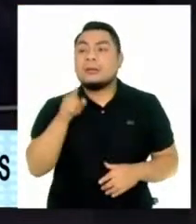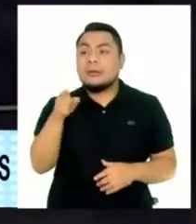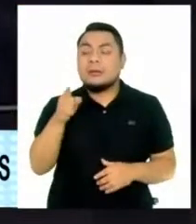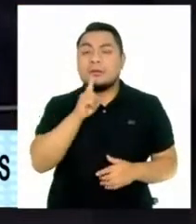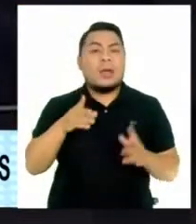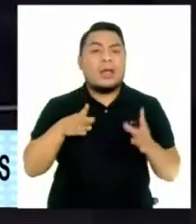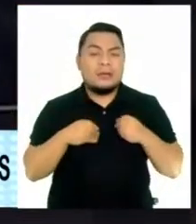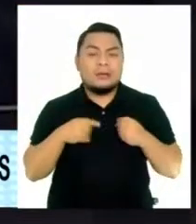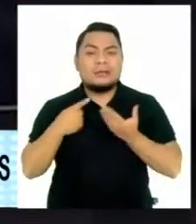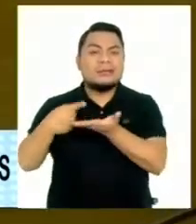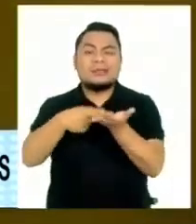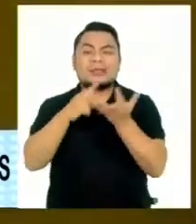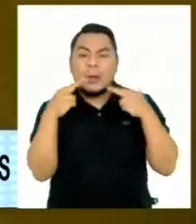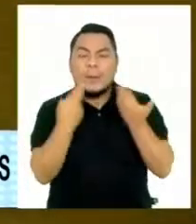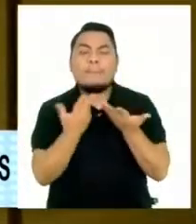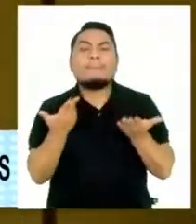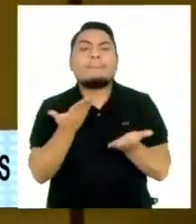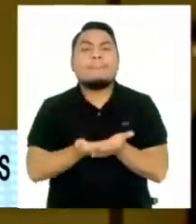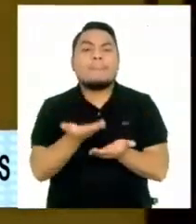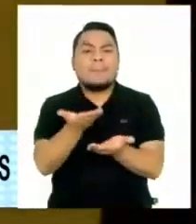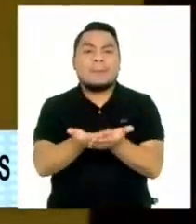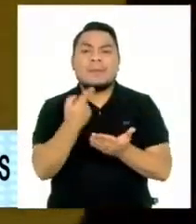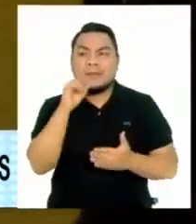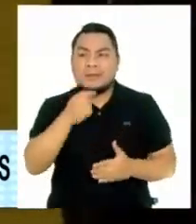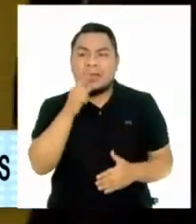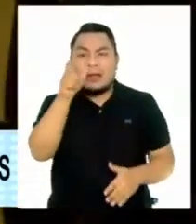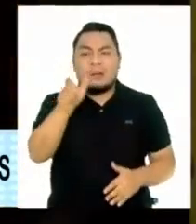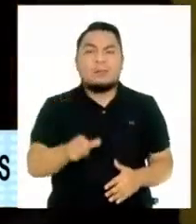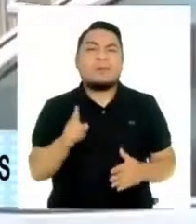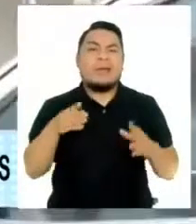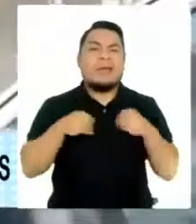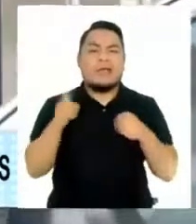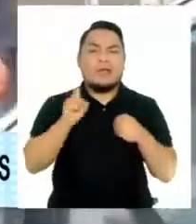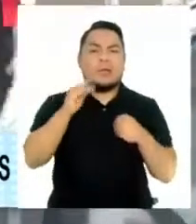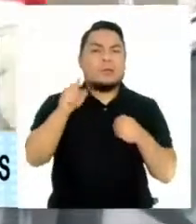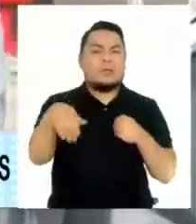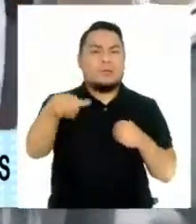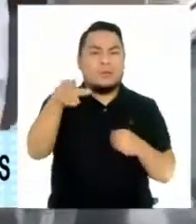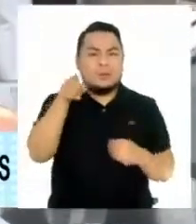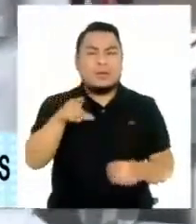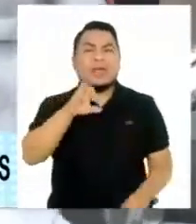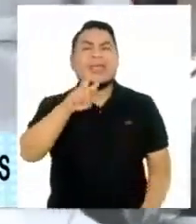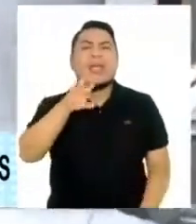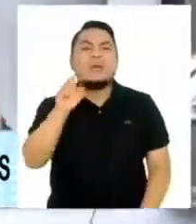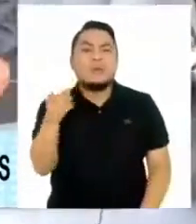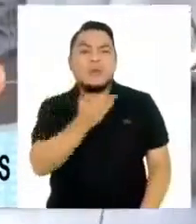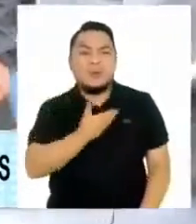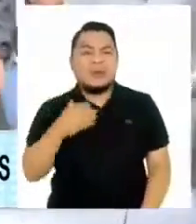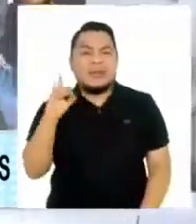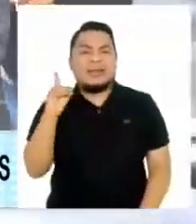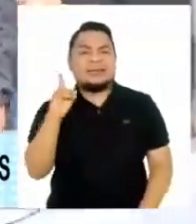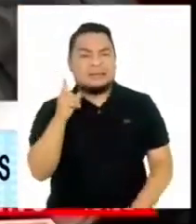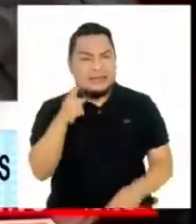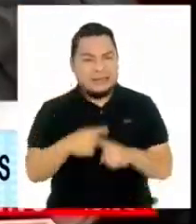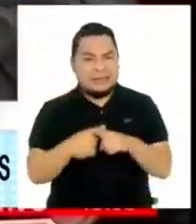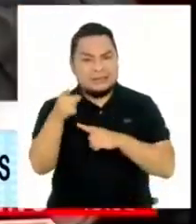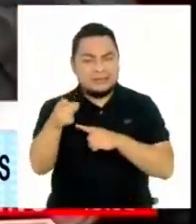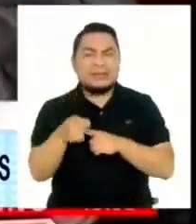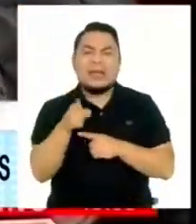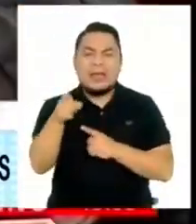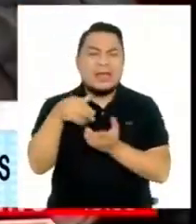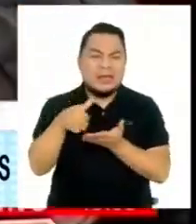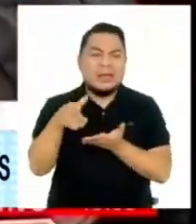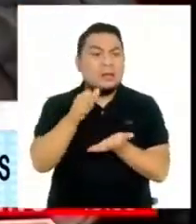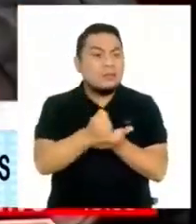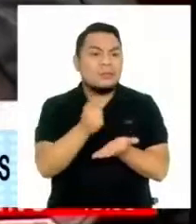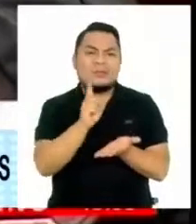se admitió a debate la moción que proponía declarar persona non grata al expresidente boliviano Evo Morales. En